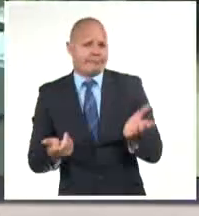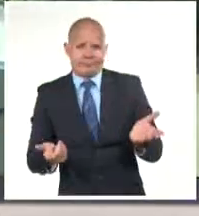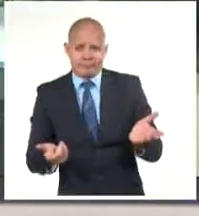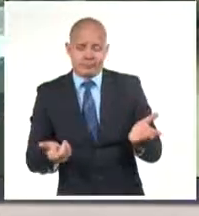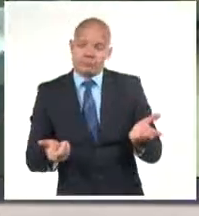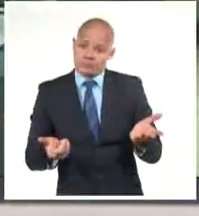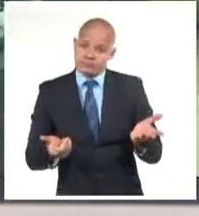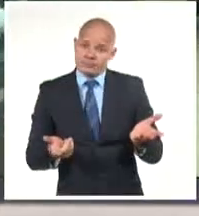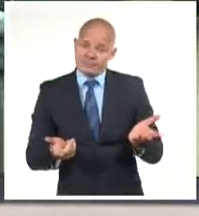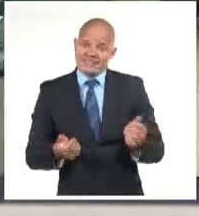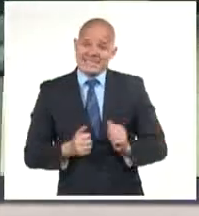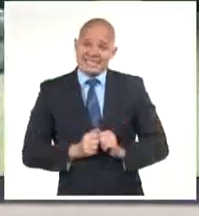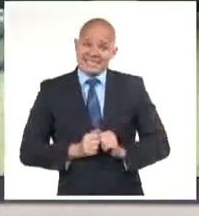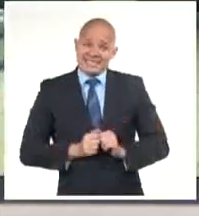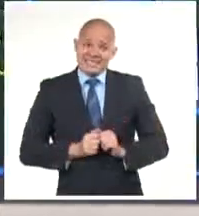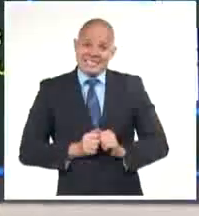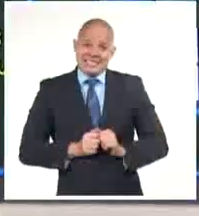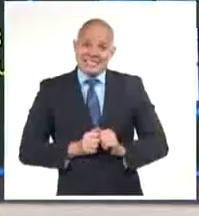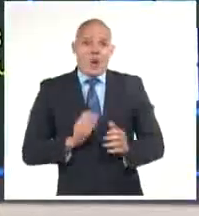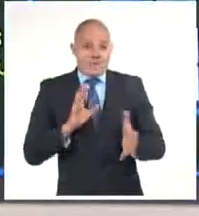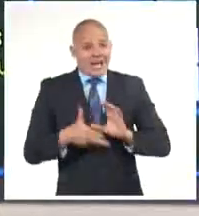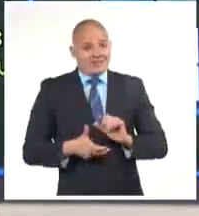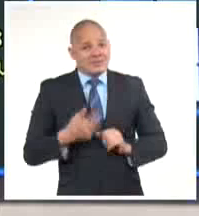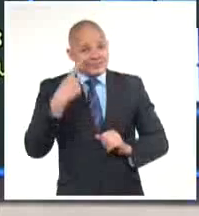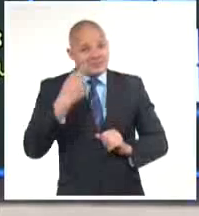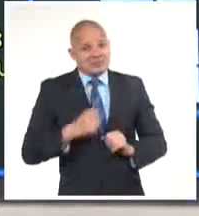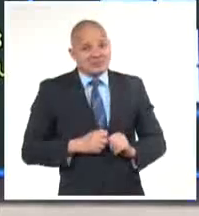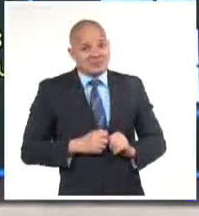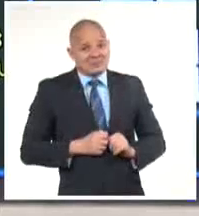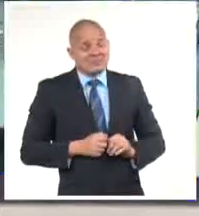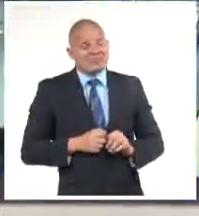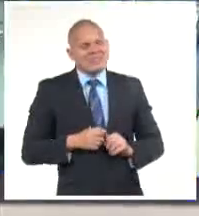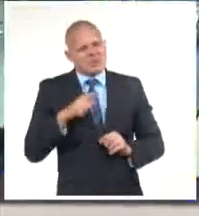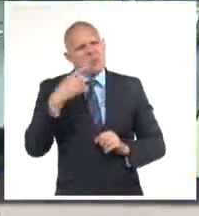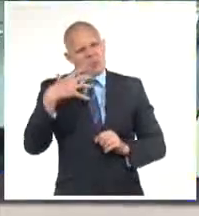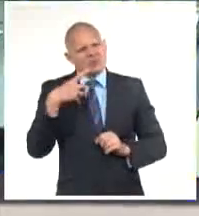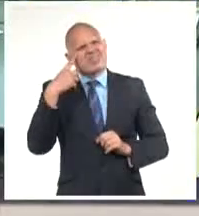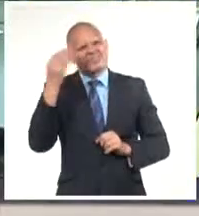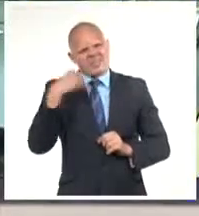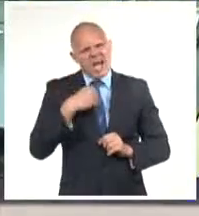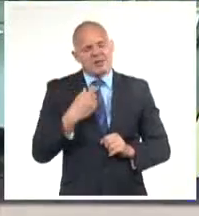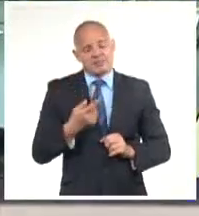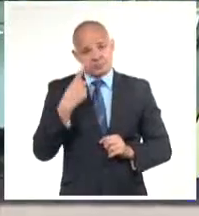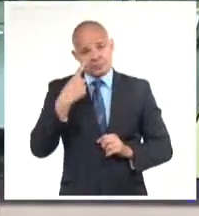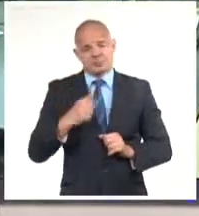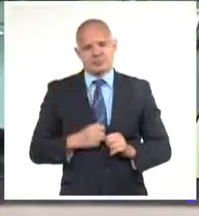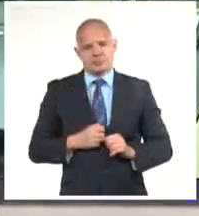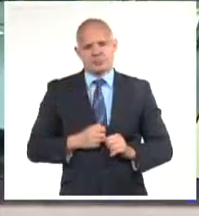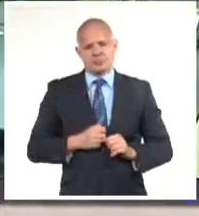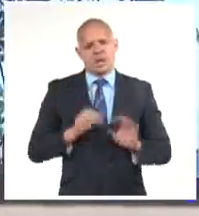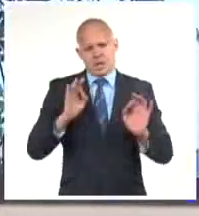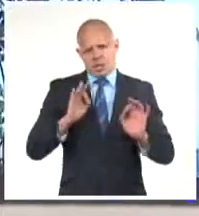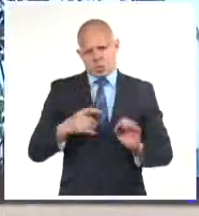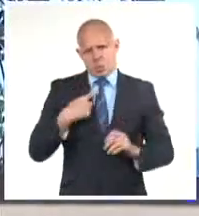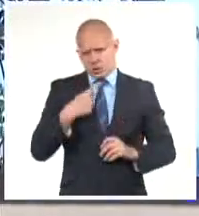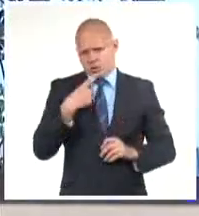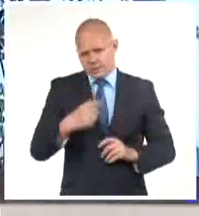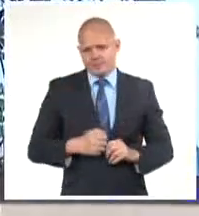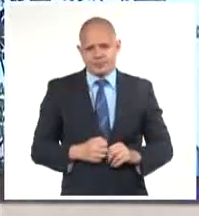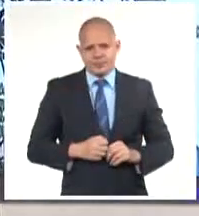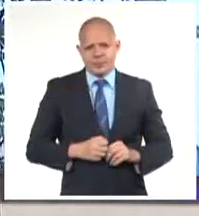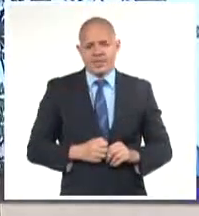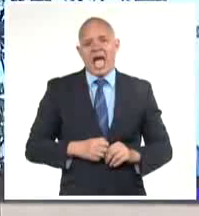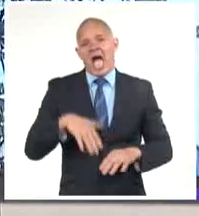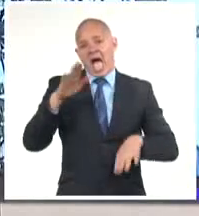Analizar y entender esto es una necesidad. Aunque poniéndonos la mano en el pecho, hay que aceptar que no es fácil después de una madrugada